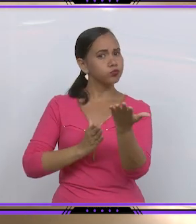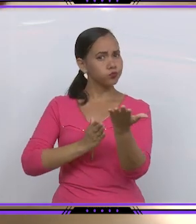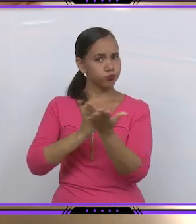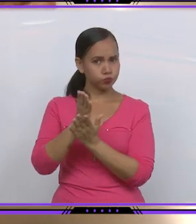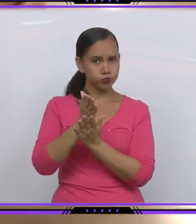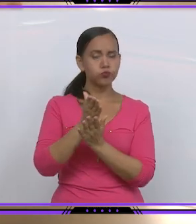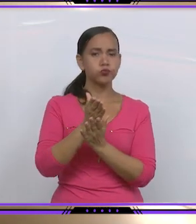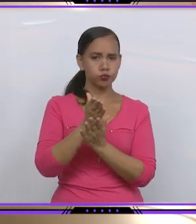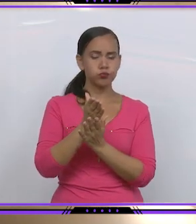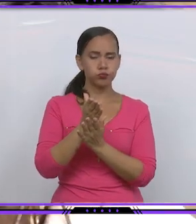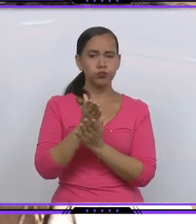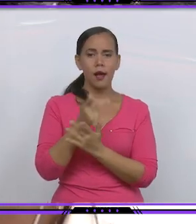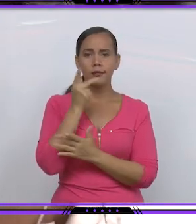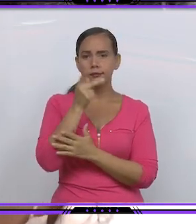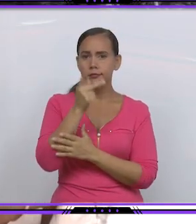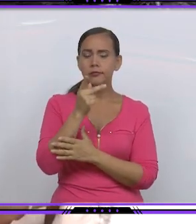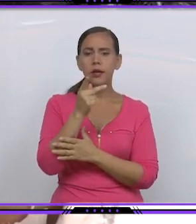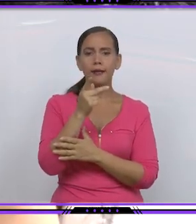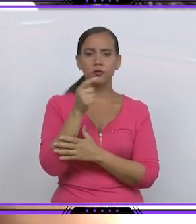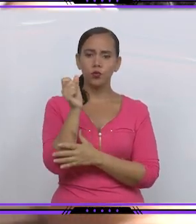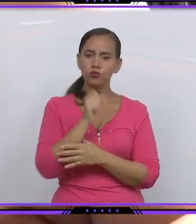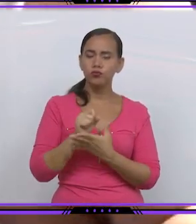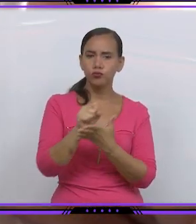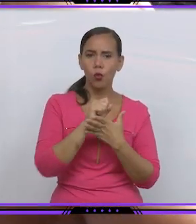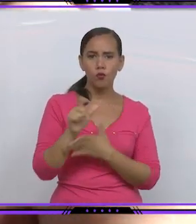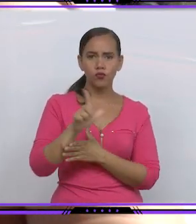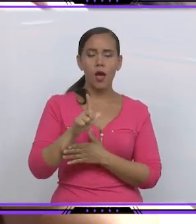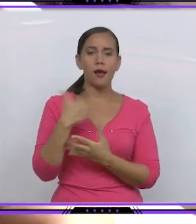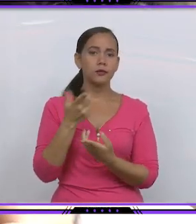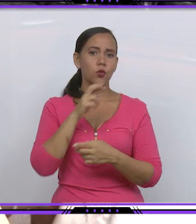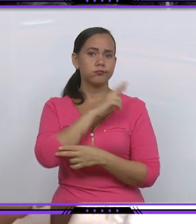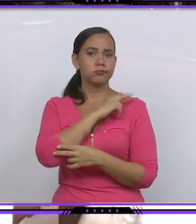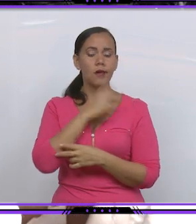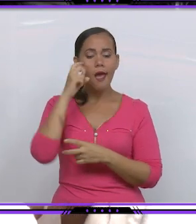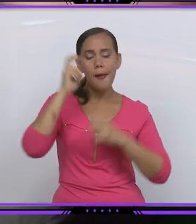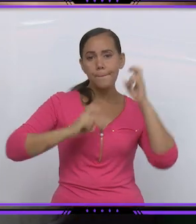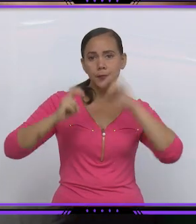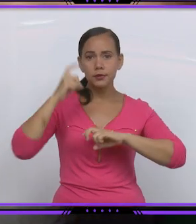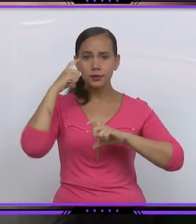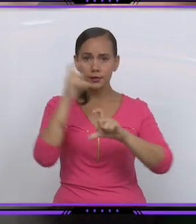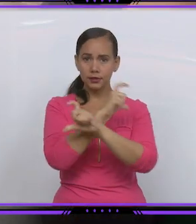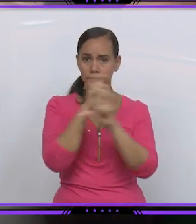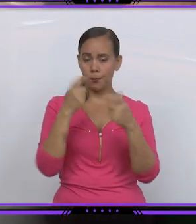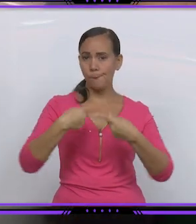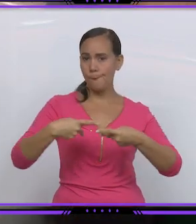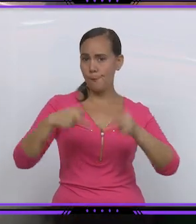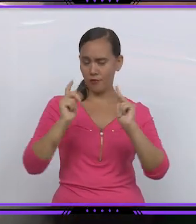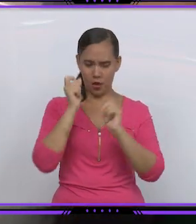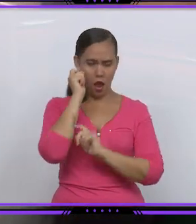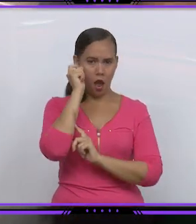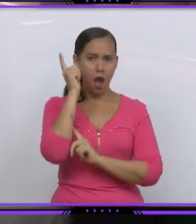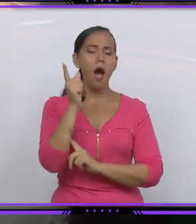referente en la labor asistencial, la cual está permanentemente respaldada por la investigación científica de profesionales de experiencia